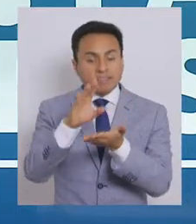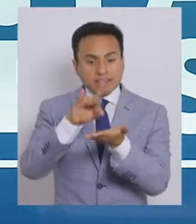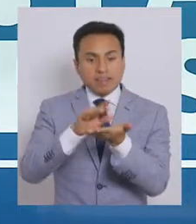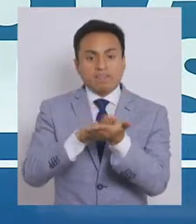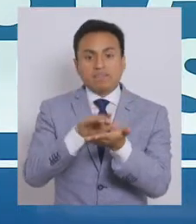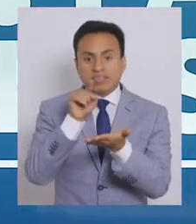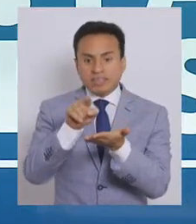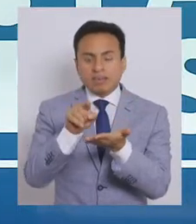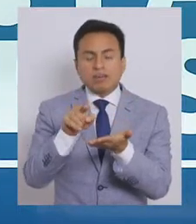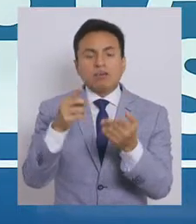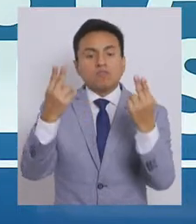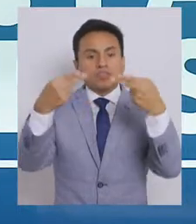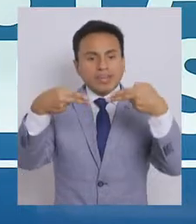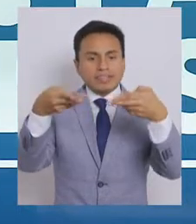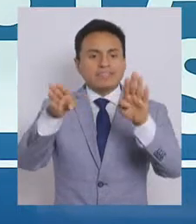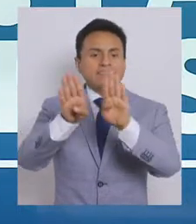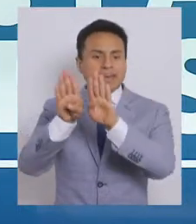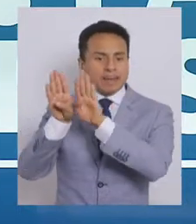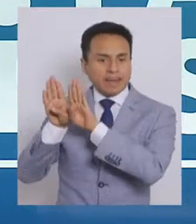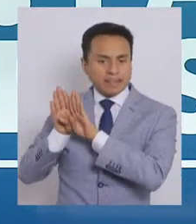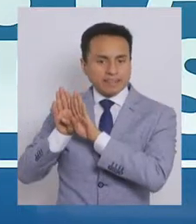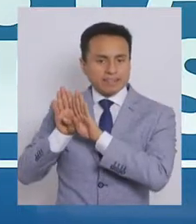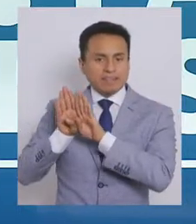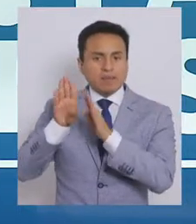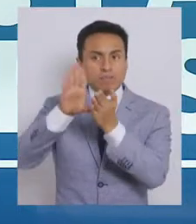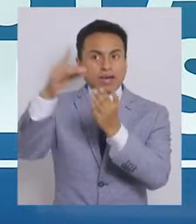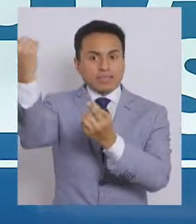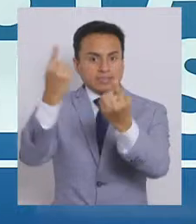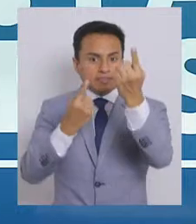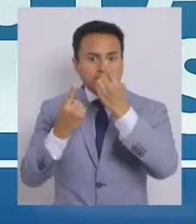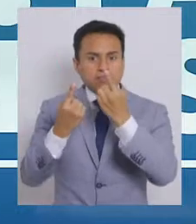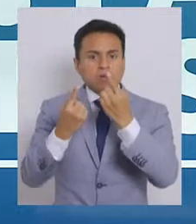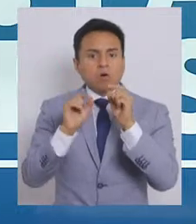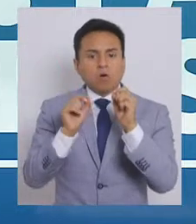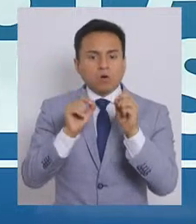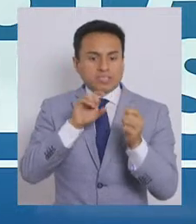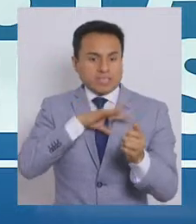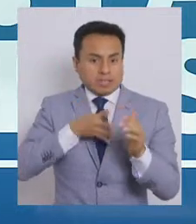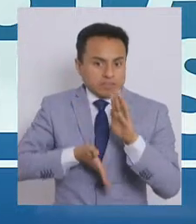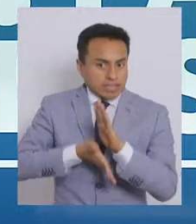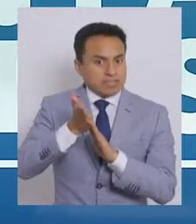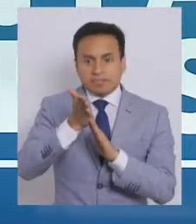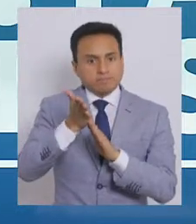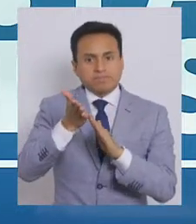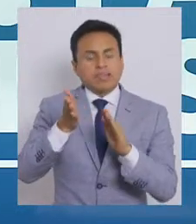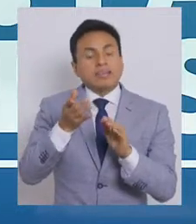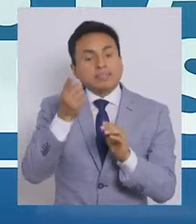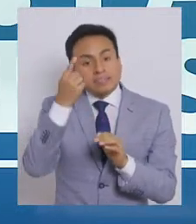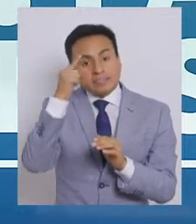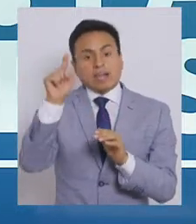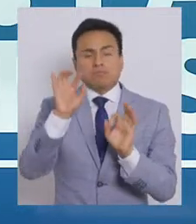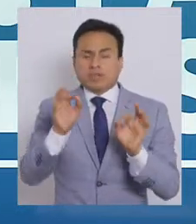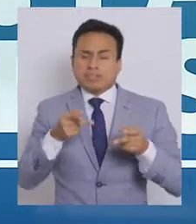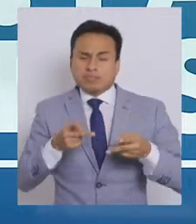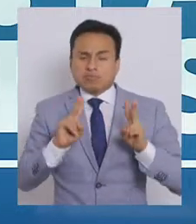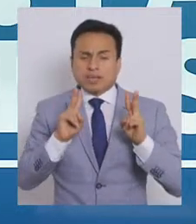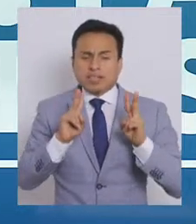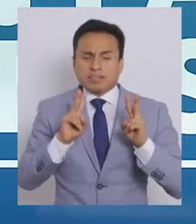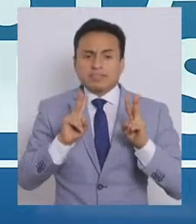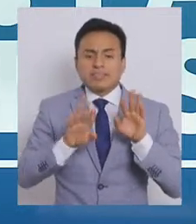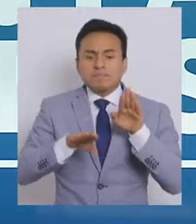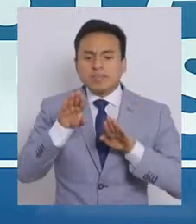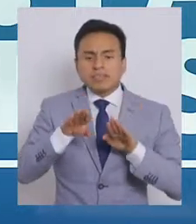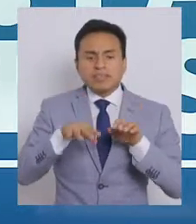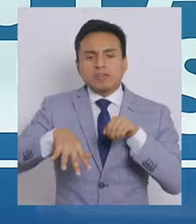fecha, las fronteras estarán cerradas para los extranjeros y para la salida de chilenos, salvo casos excepcionales